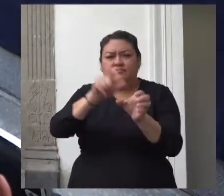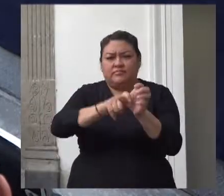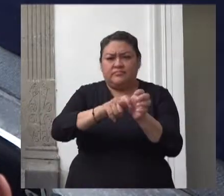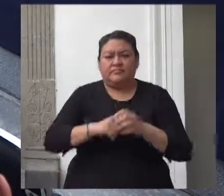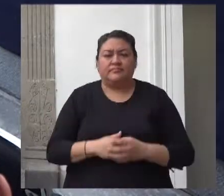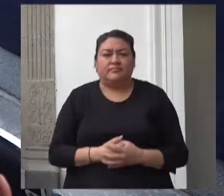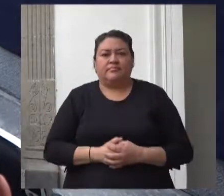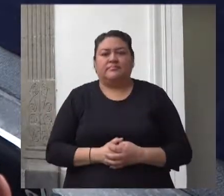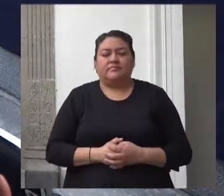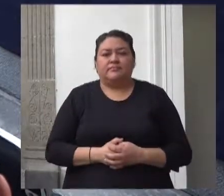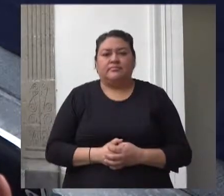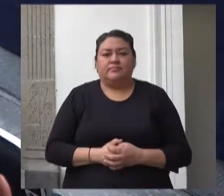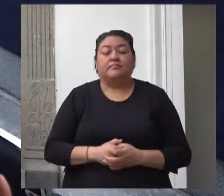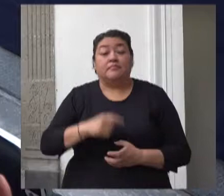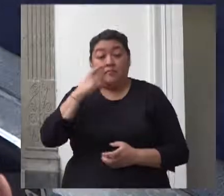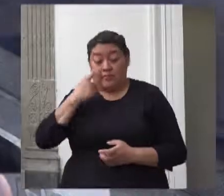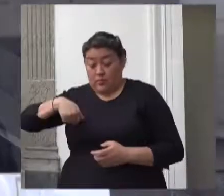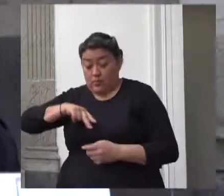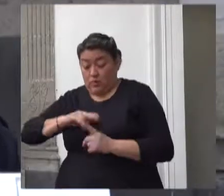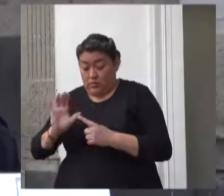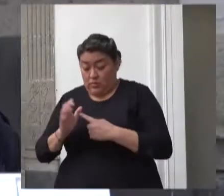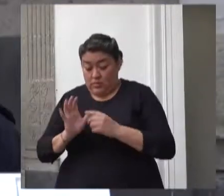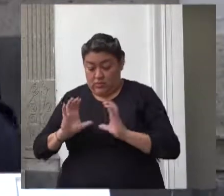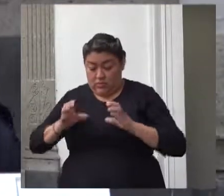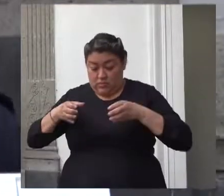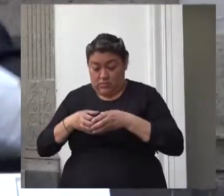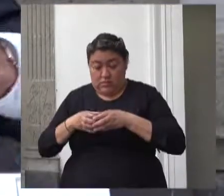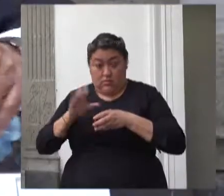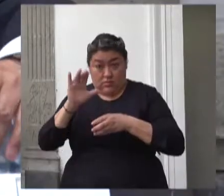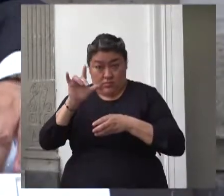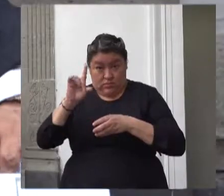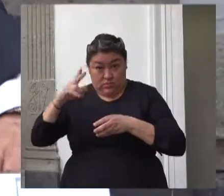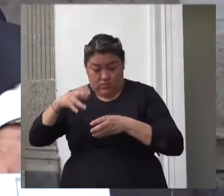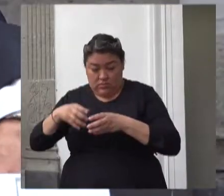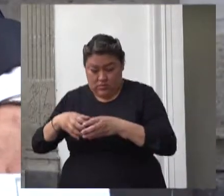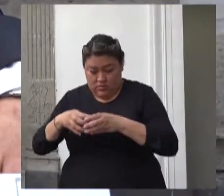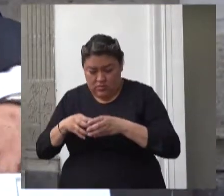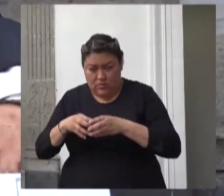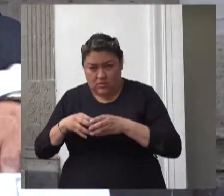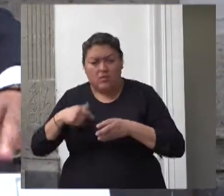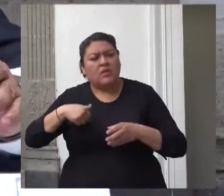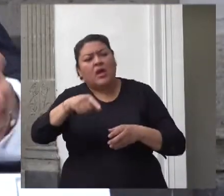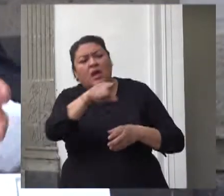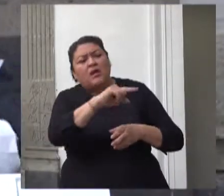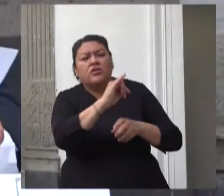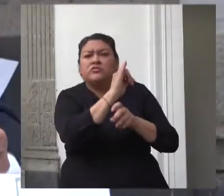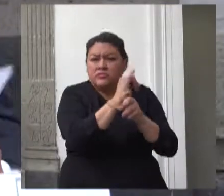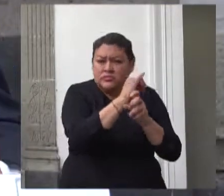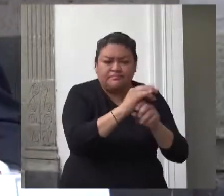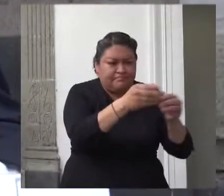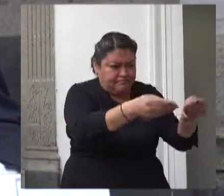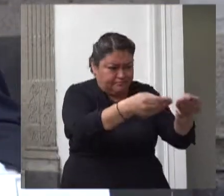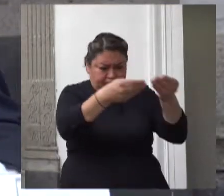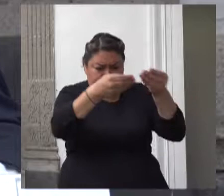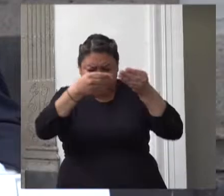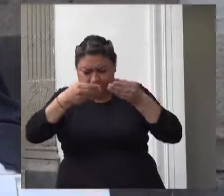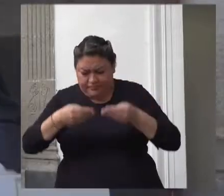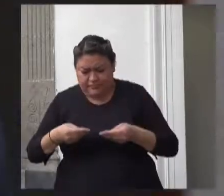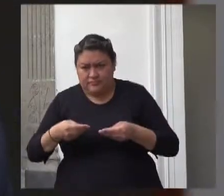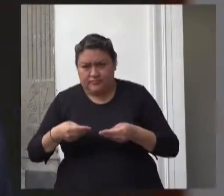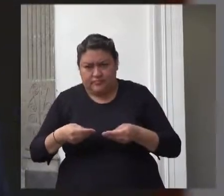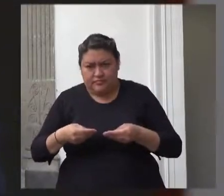este organismo autónomo recibió los resultados de un censo realizado por los